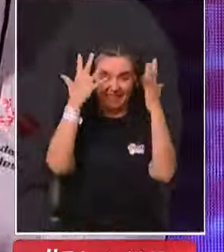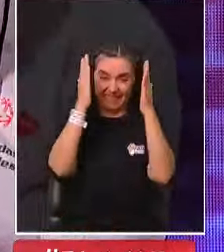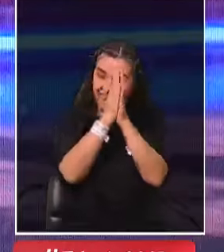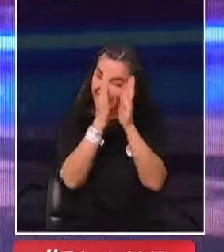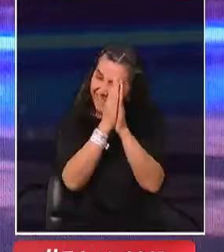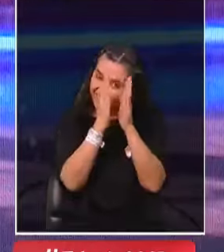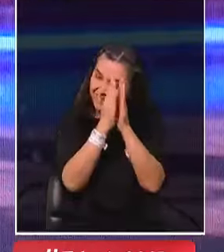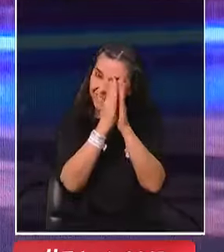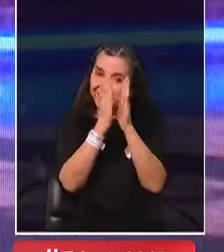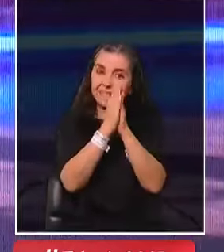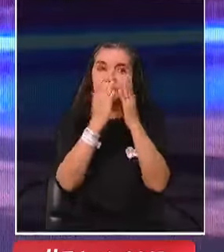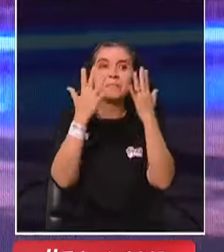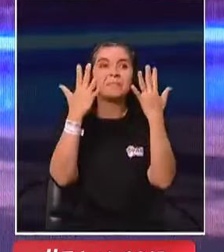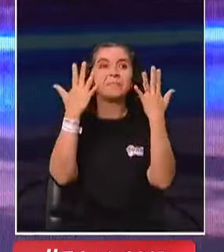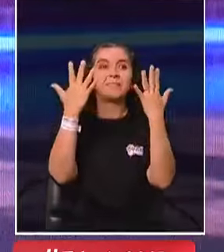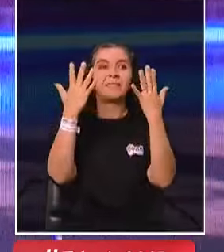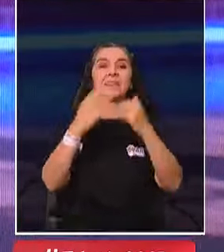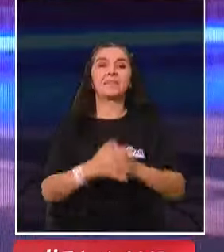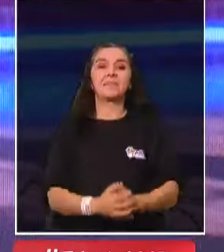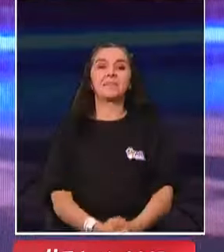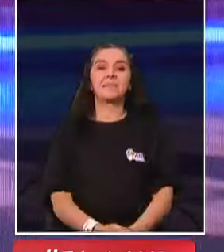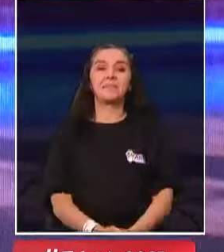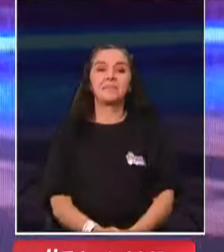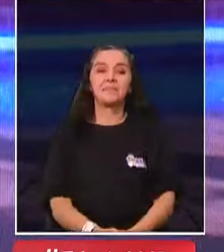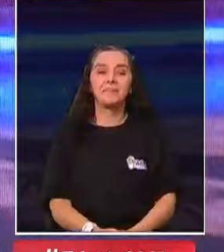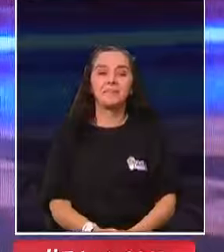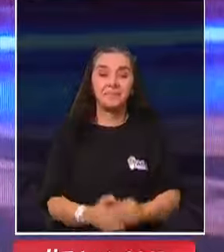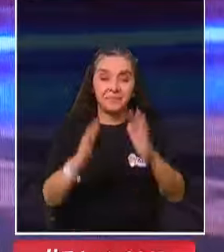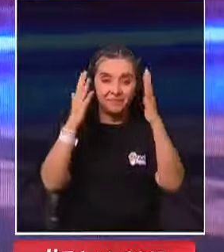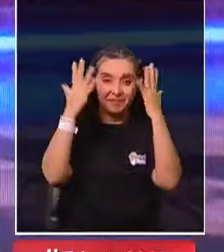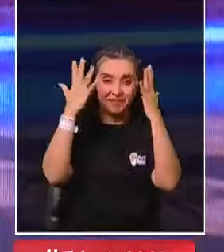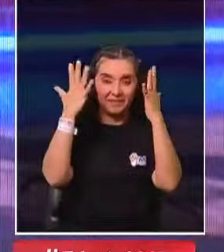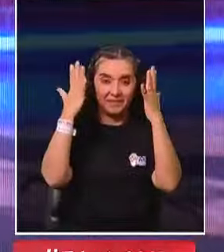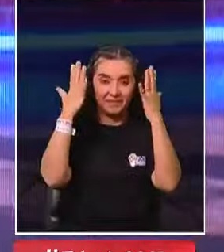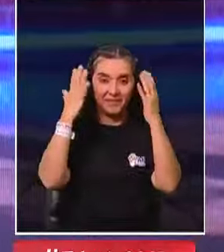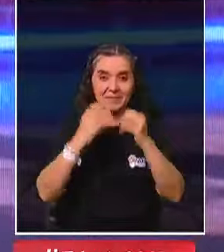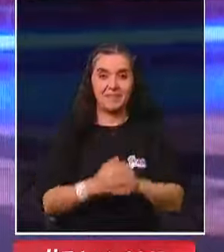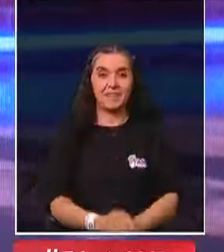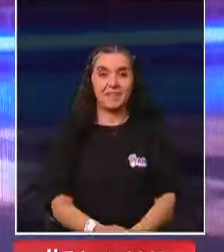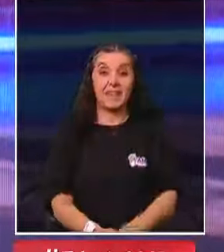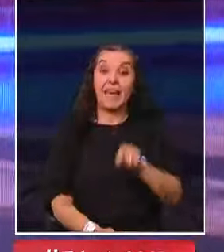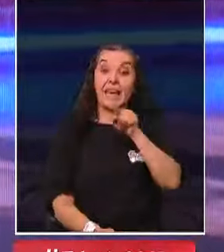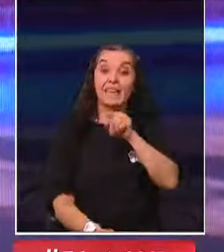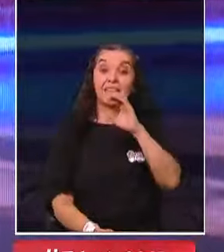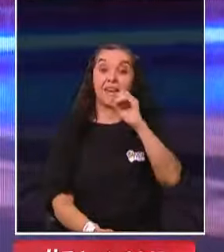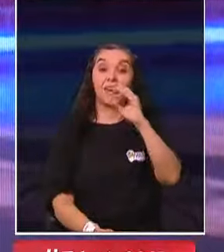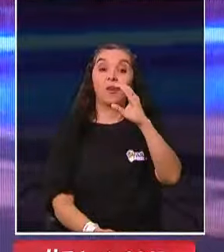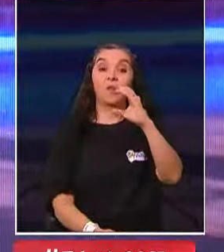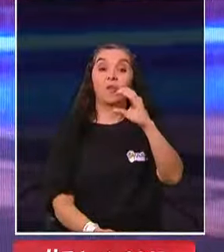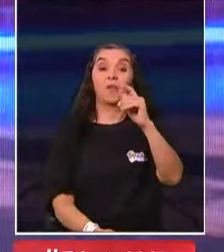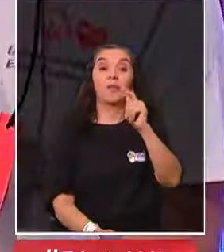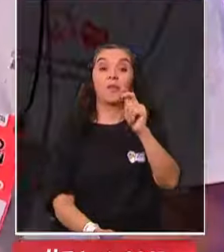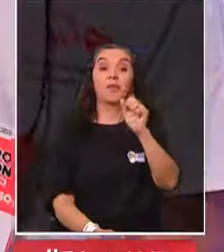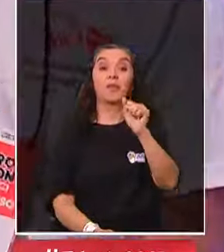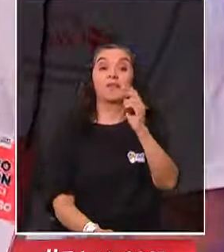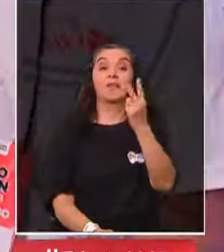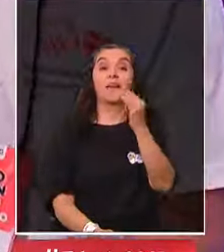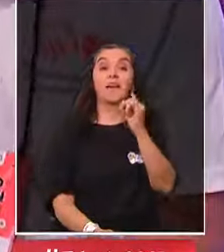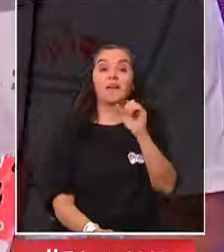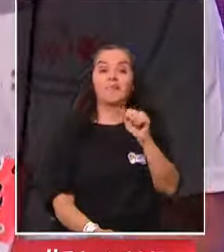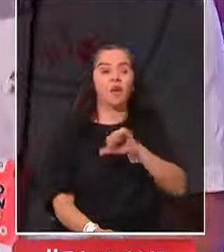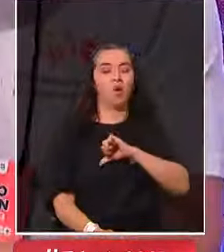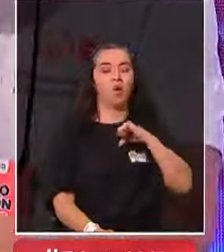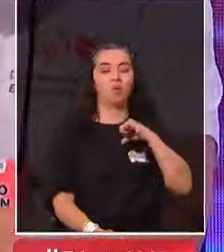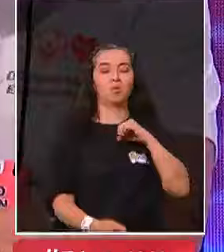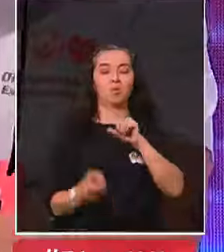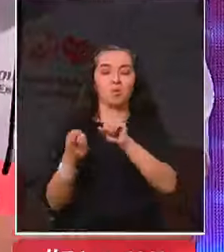¡Bravo! ¡Bravo! ¡Bravo! ¡Chiquitita, bravo! Ella es Octavia, que tiene muy orgulloso a